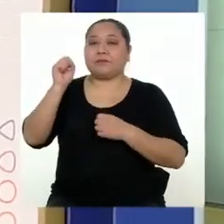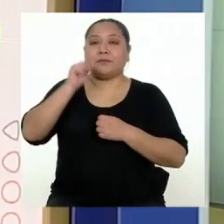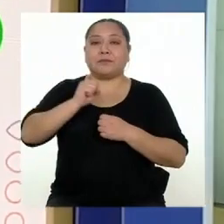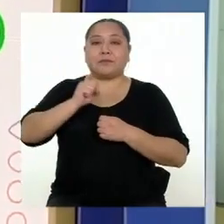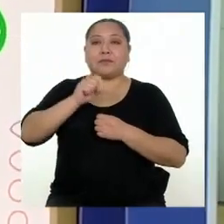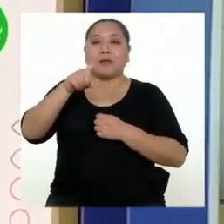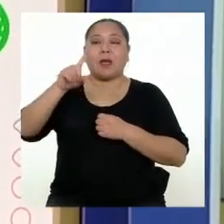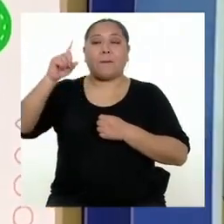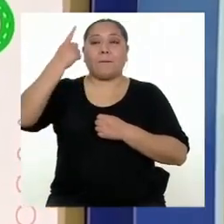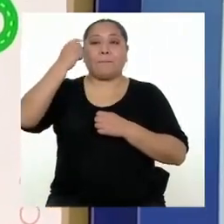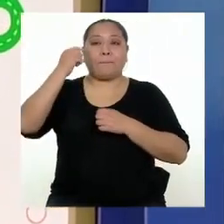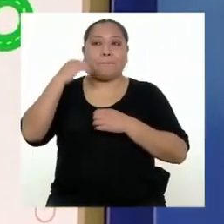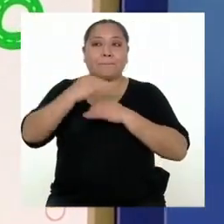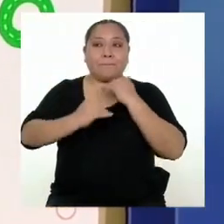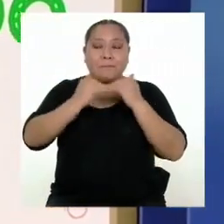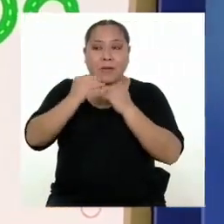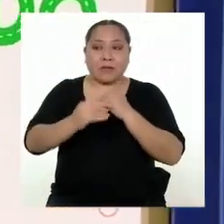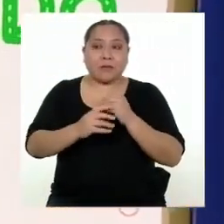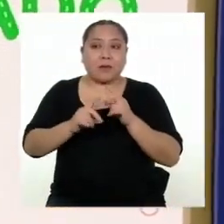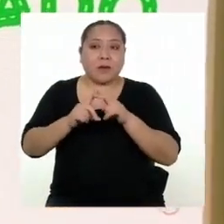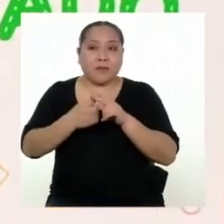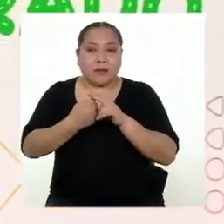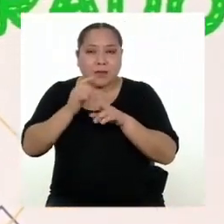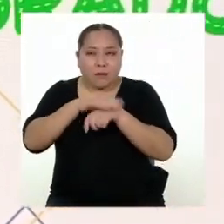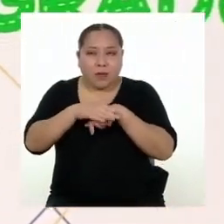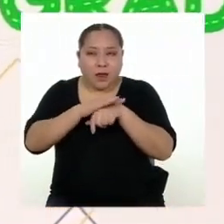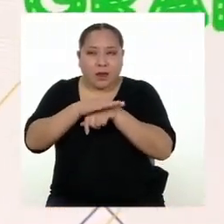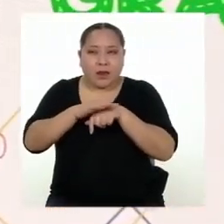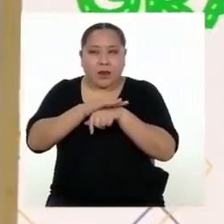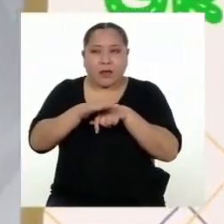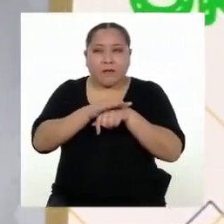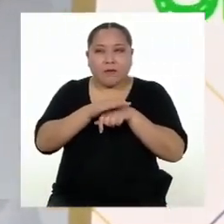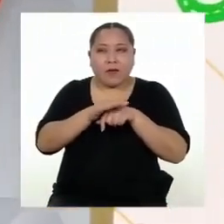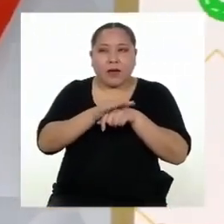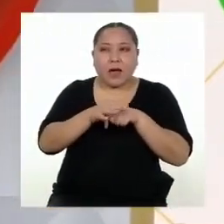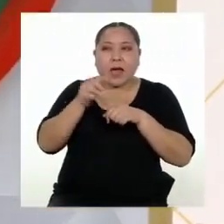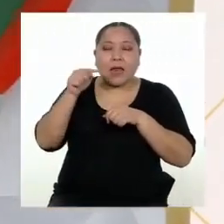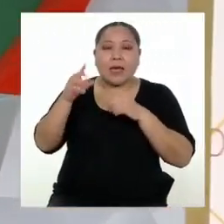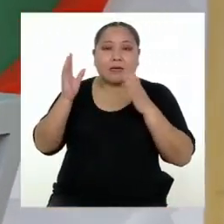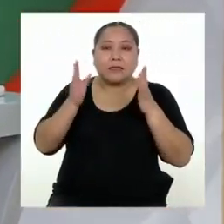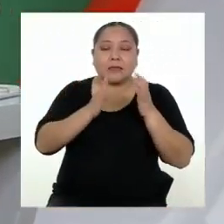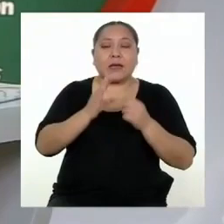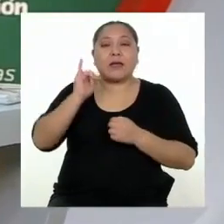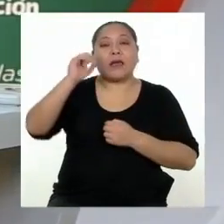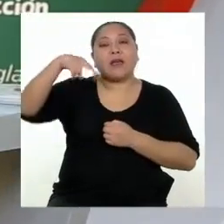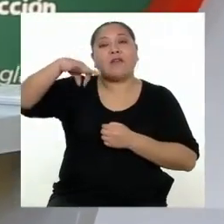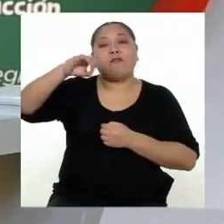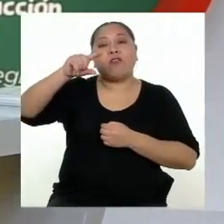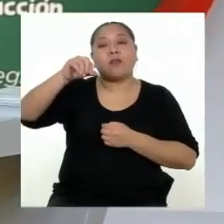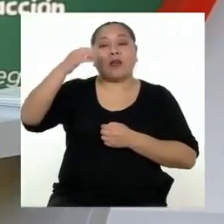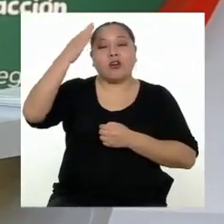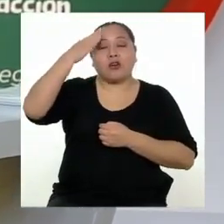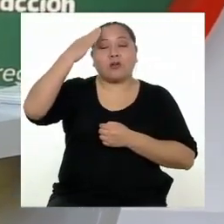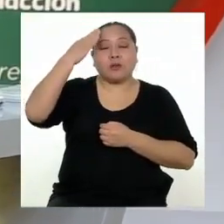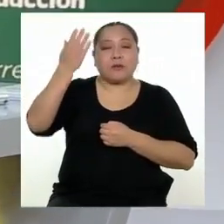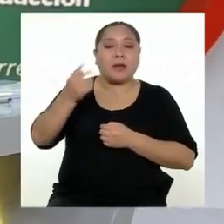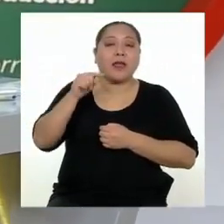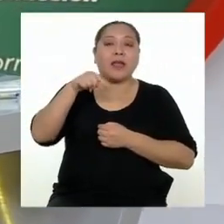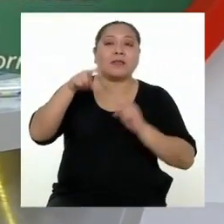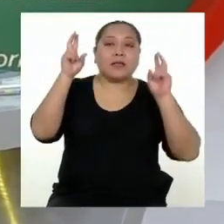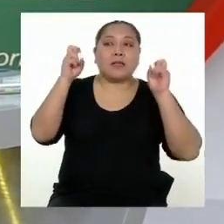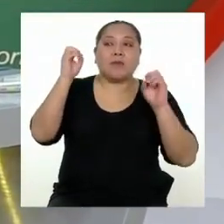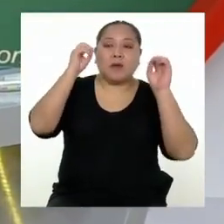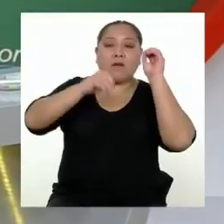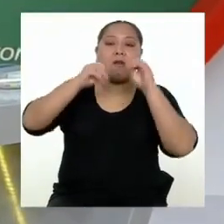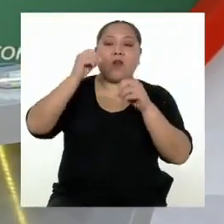hecho, el primer paso para comenzar a planificar nuestra infografía es saber bien el tema y definir cuál